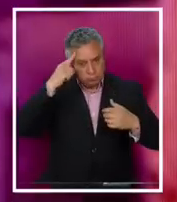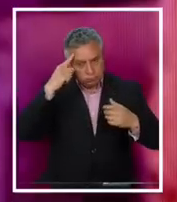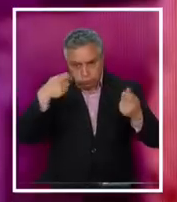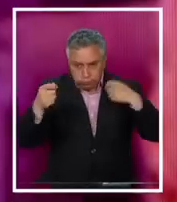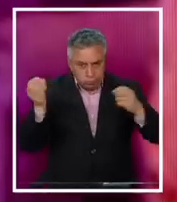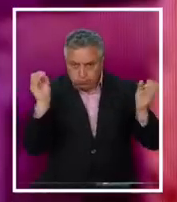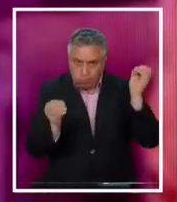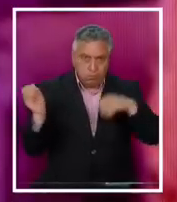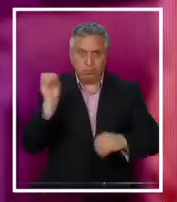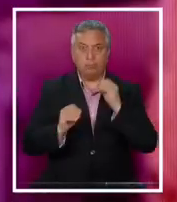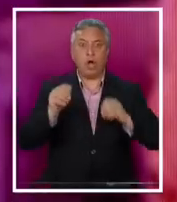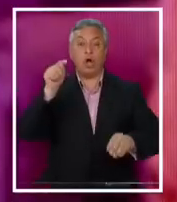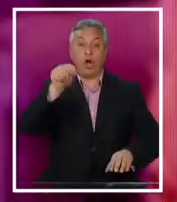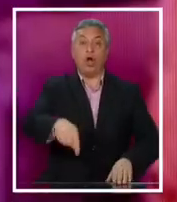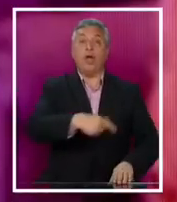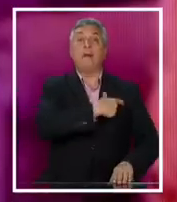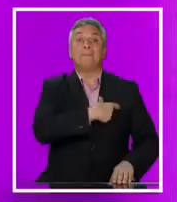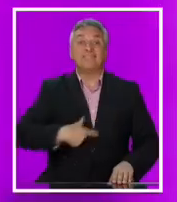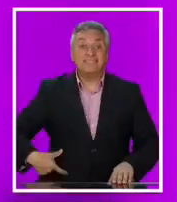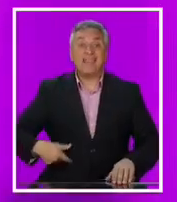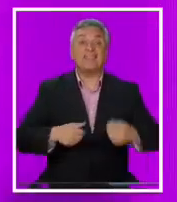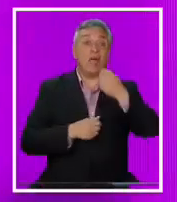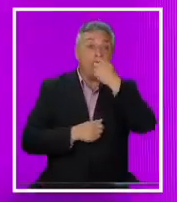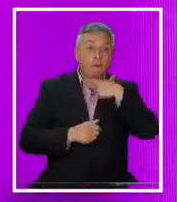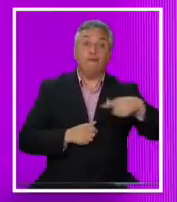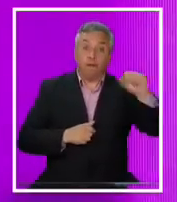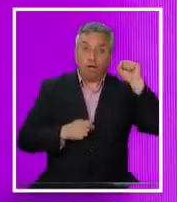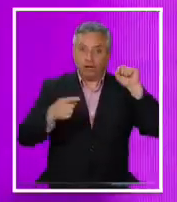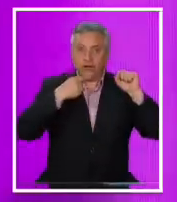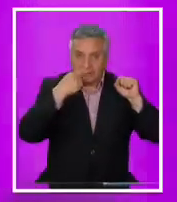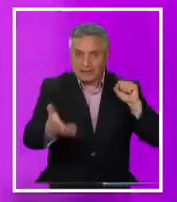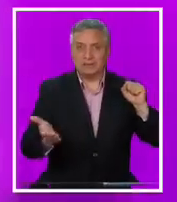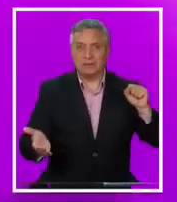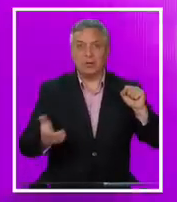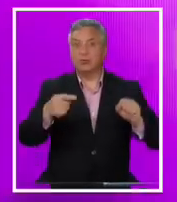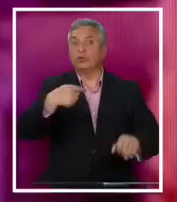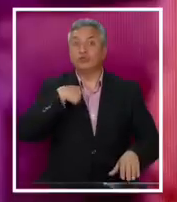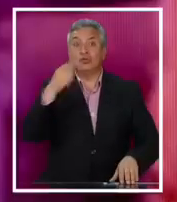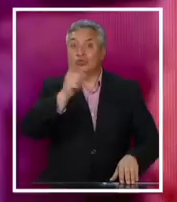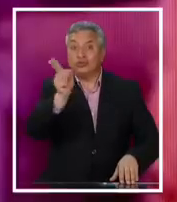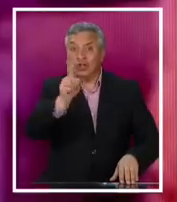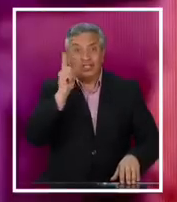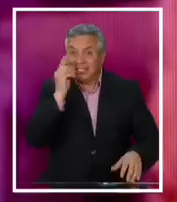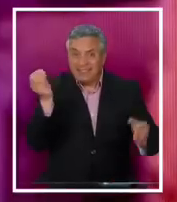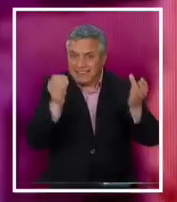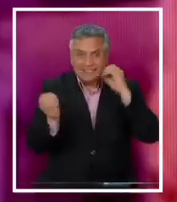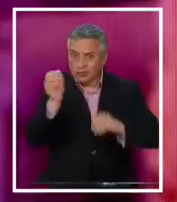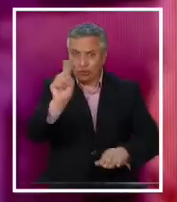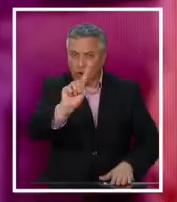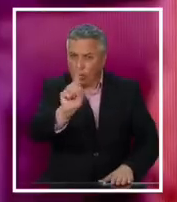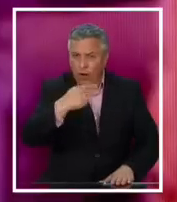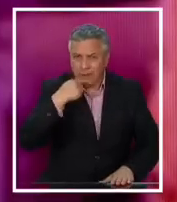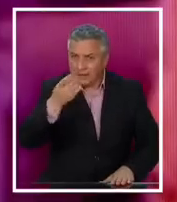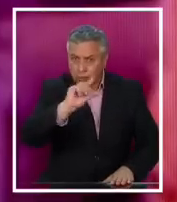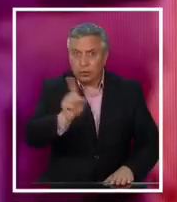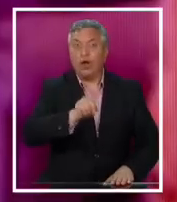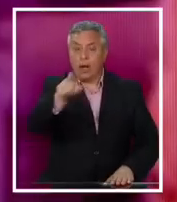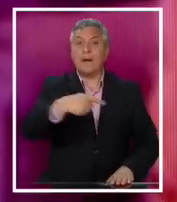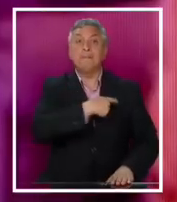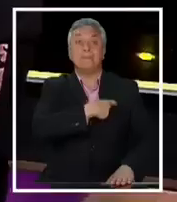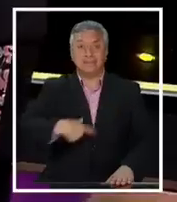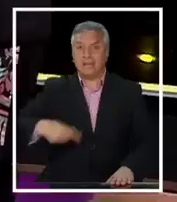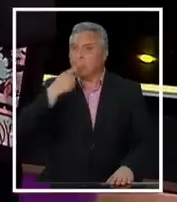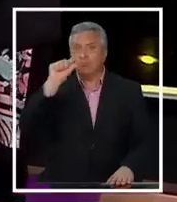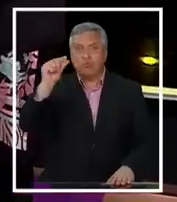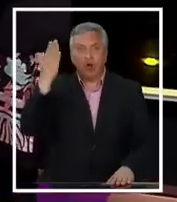a fijar. Pero ayúdenos ustedes... día el presidente... Yo le pedí Jimena que nos diseñara un poquito. Diseñen yo no voy a hacer un diseño. Mira, Matías, el presidente hace